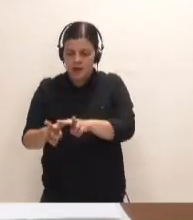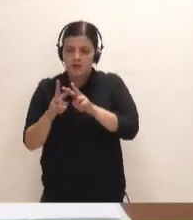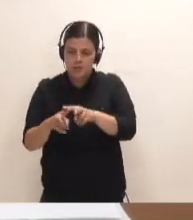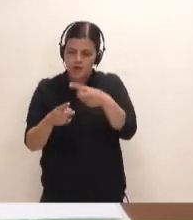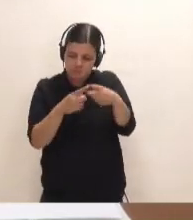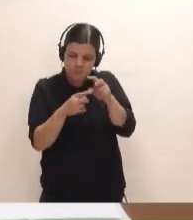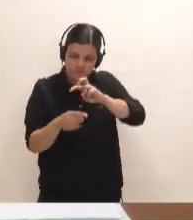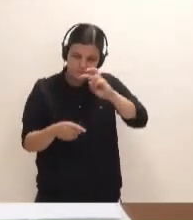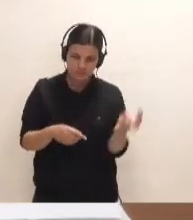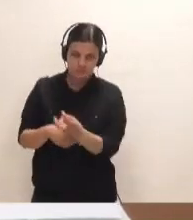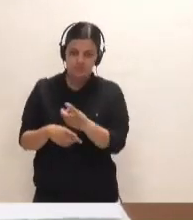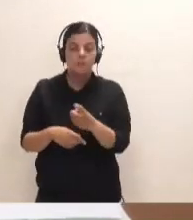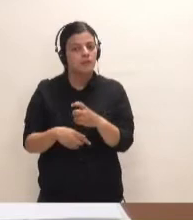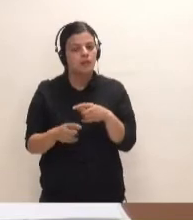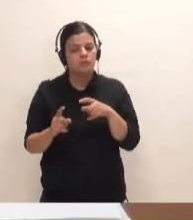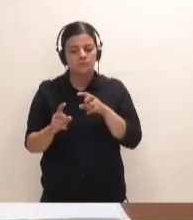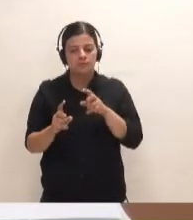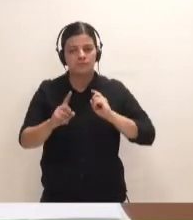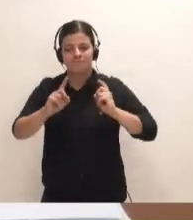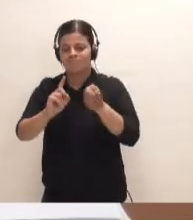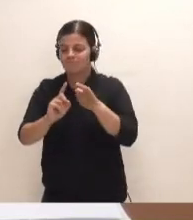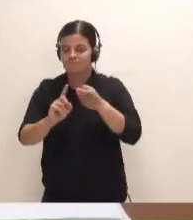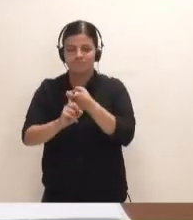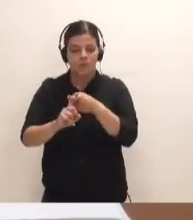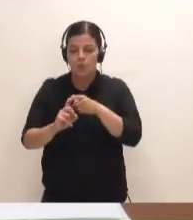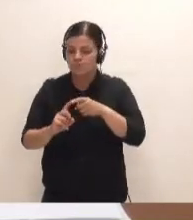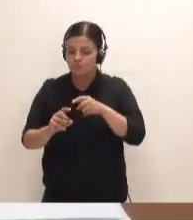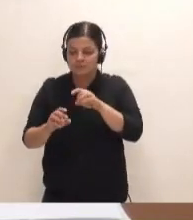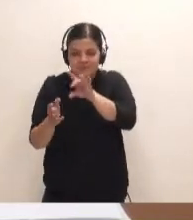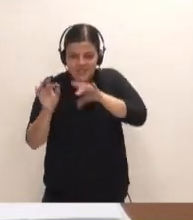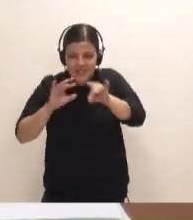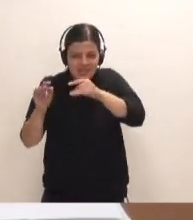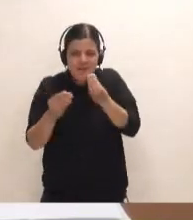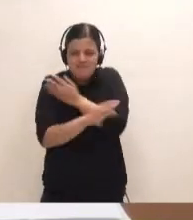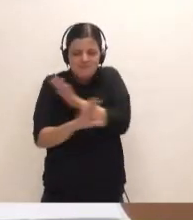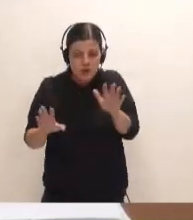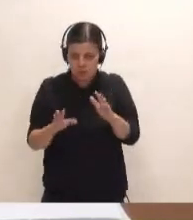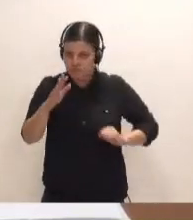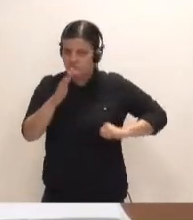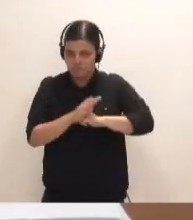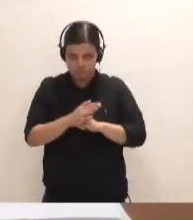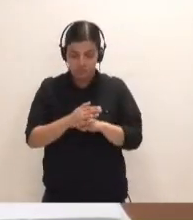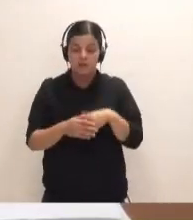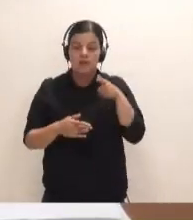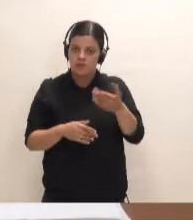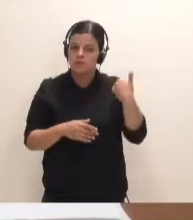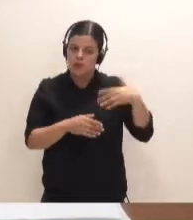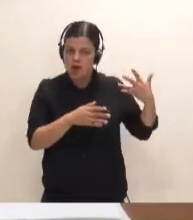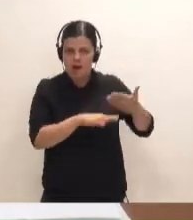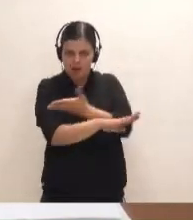y que busque la mejor alternativa posible. Todo esto viene después de un proceso